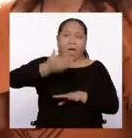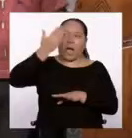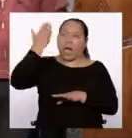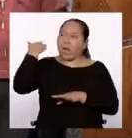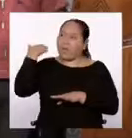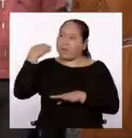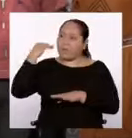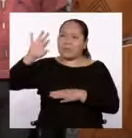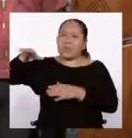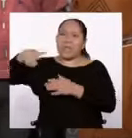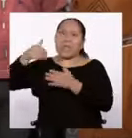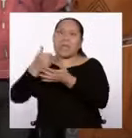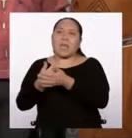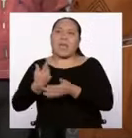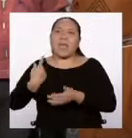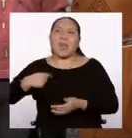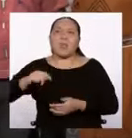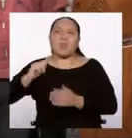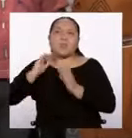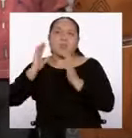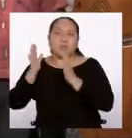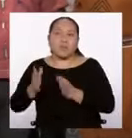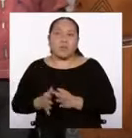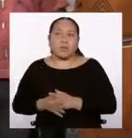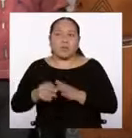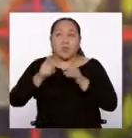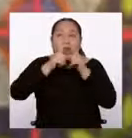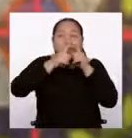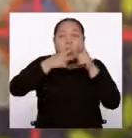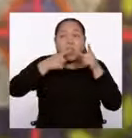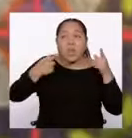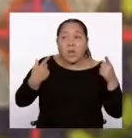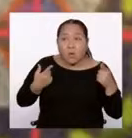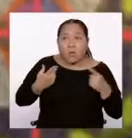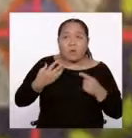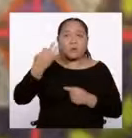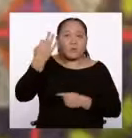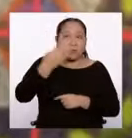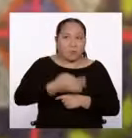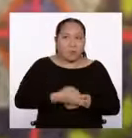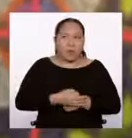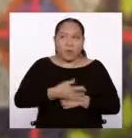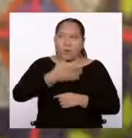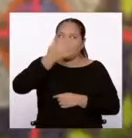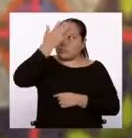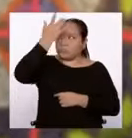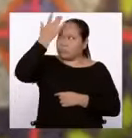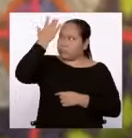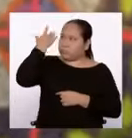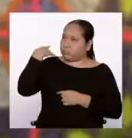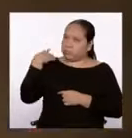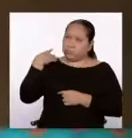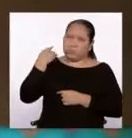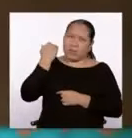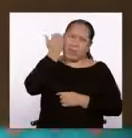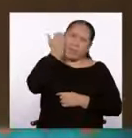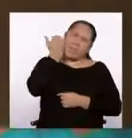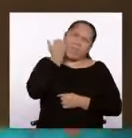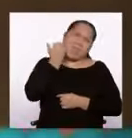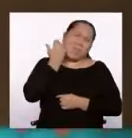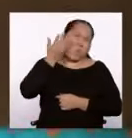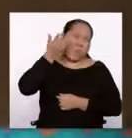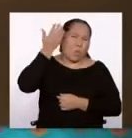llegada de los españoles. Son lenguas, por supuesto, que tienen una existencia muy antigua.